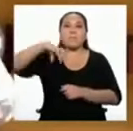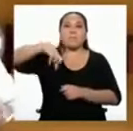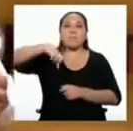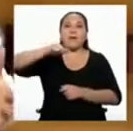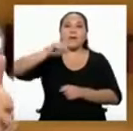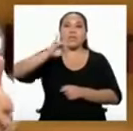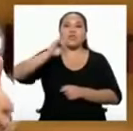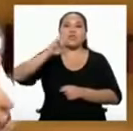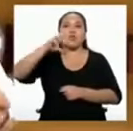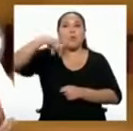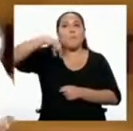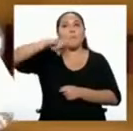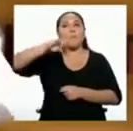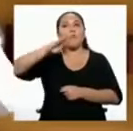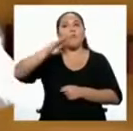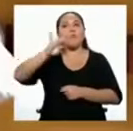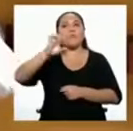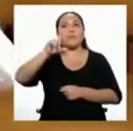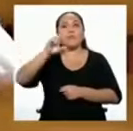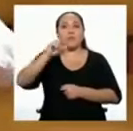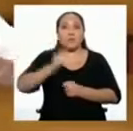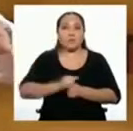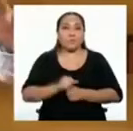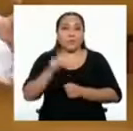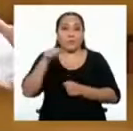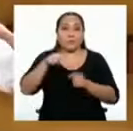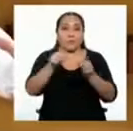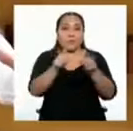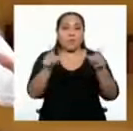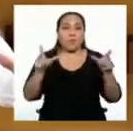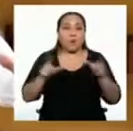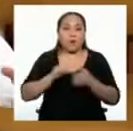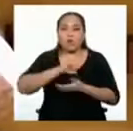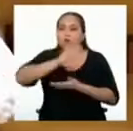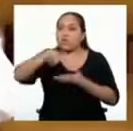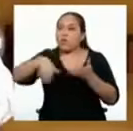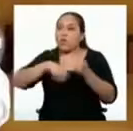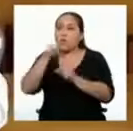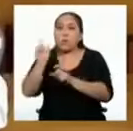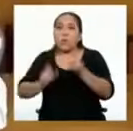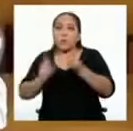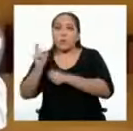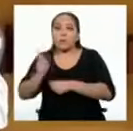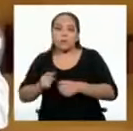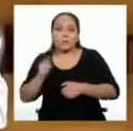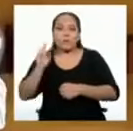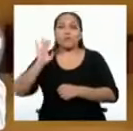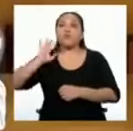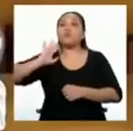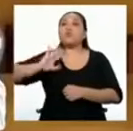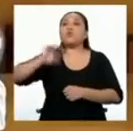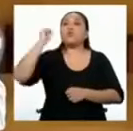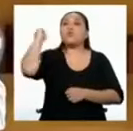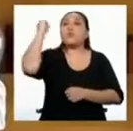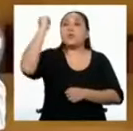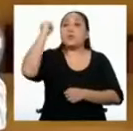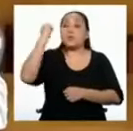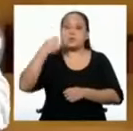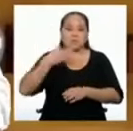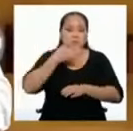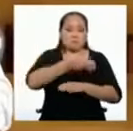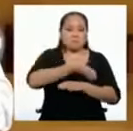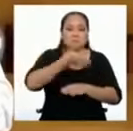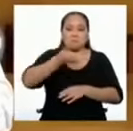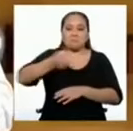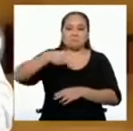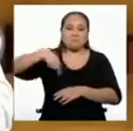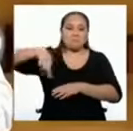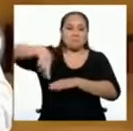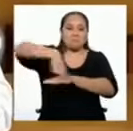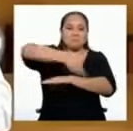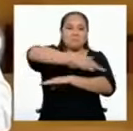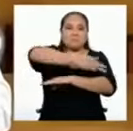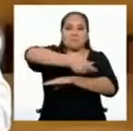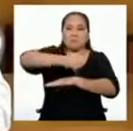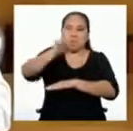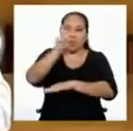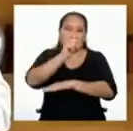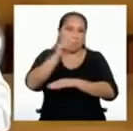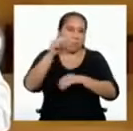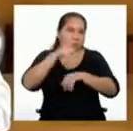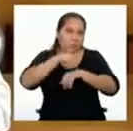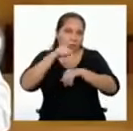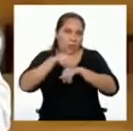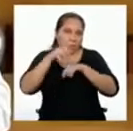El espacio público es aquel espacio donde todas las personas tienen derecho a estar y transitar. Cuando no estamos en